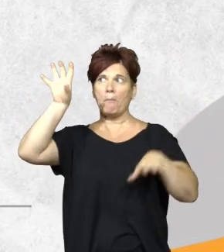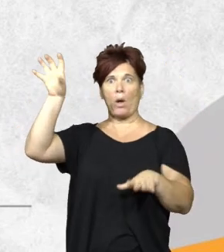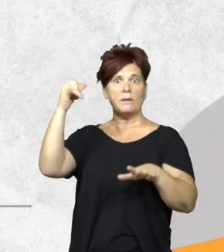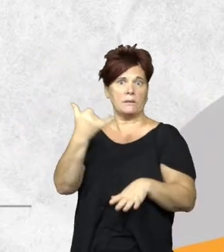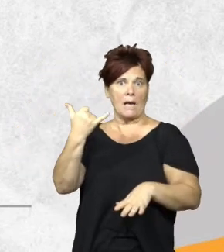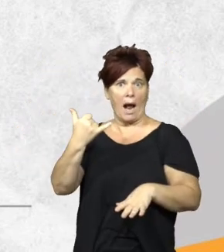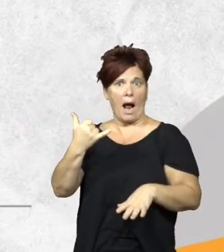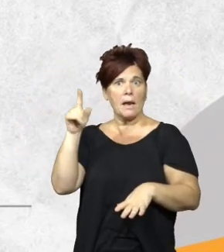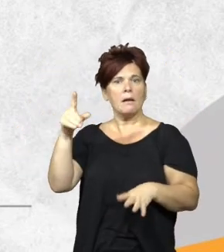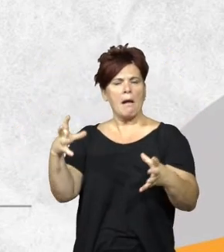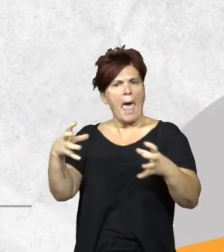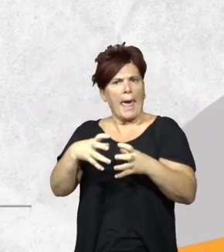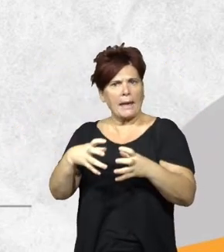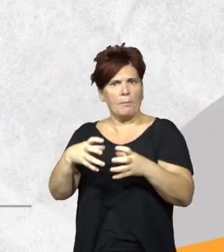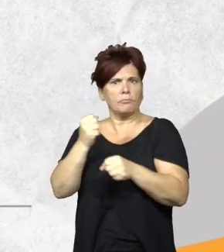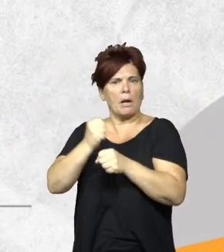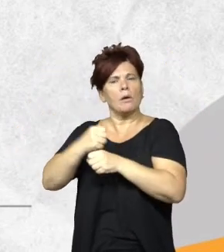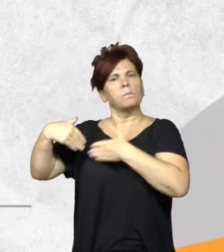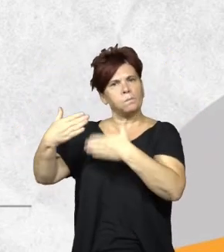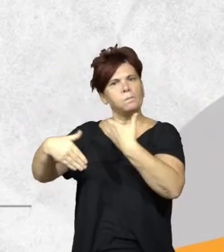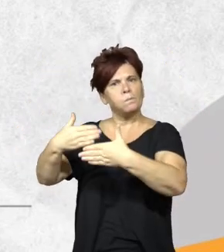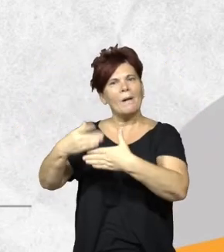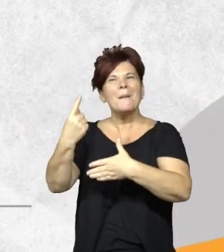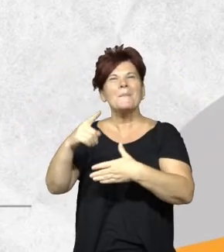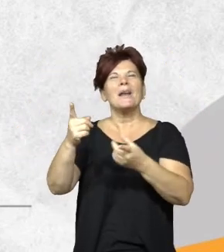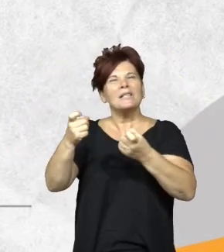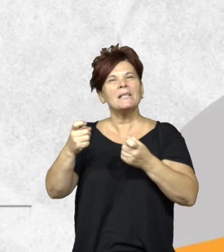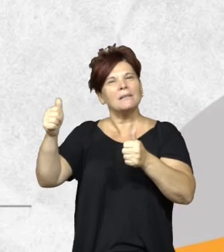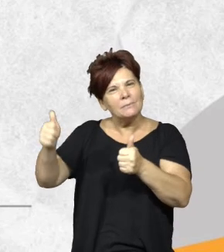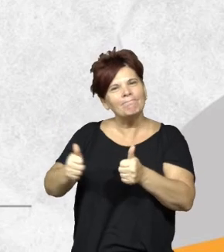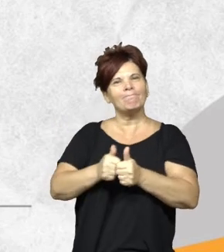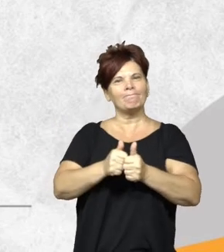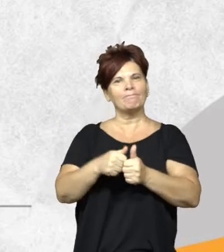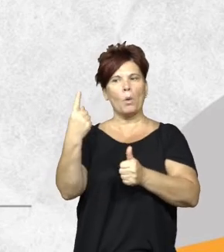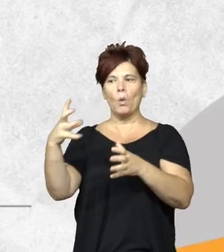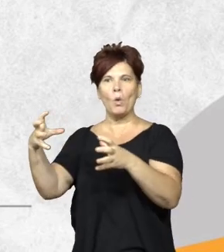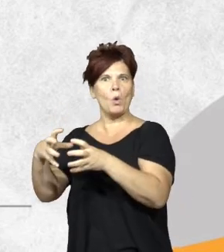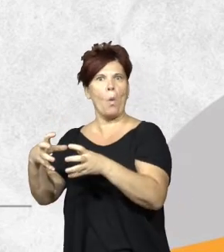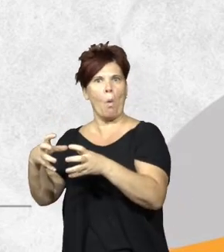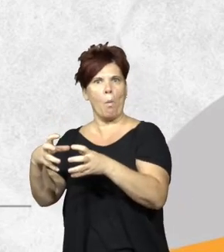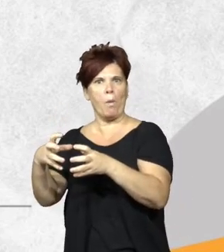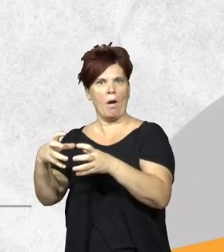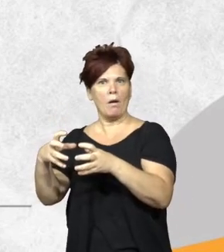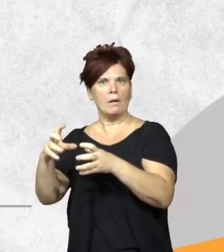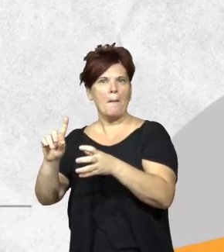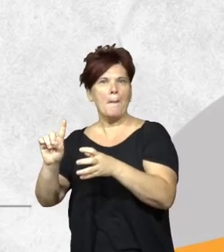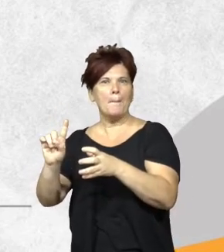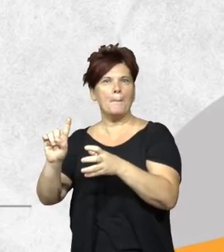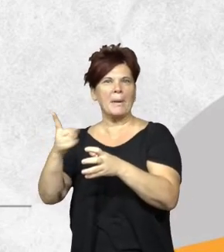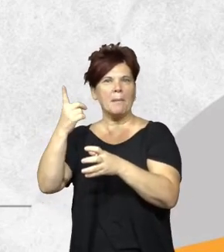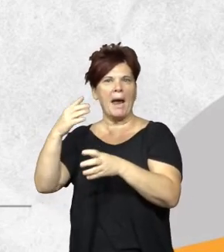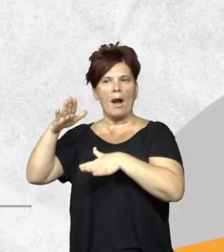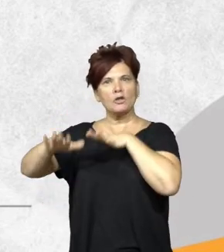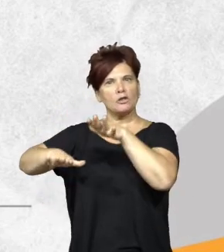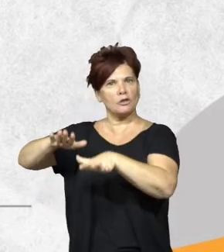existe un equipo que lleva a cabo esto pero era necesario el acompañamiento de un grupo que lleva a cabo las primeras incidencias